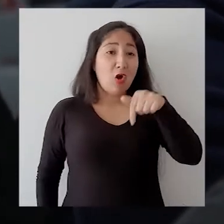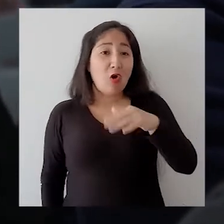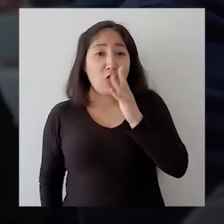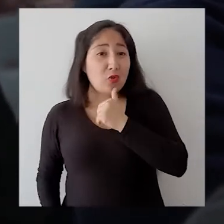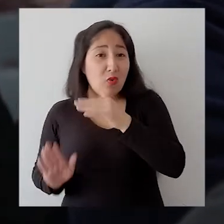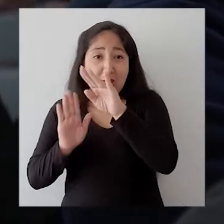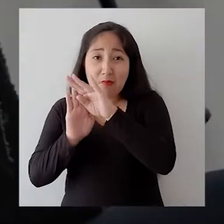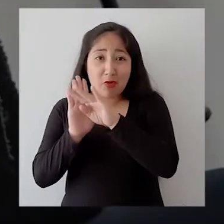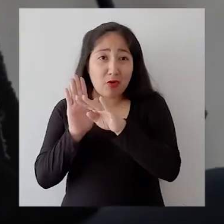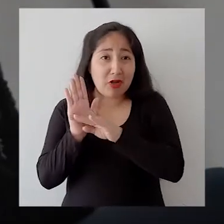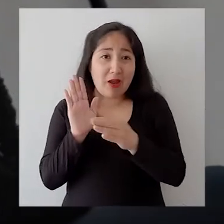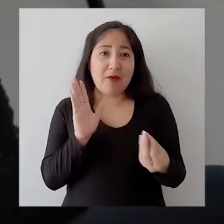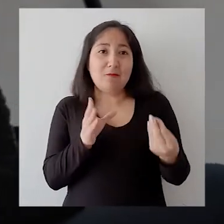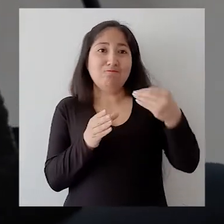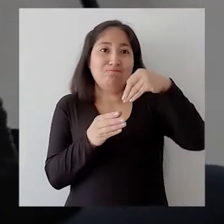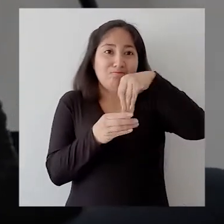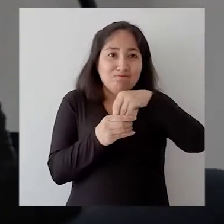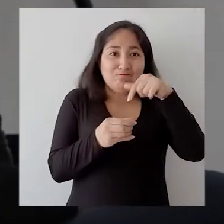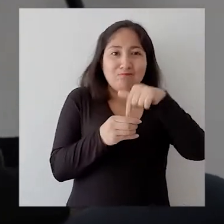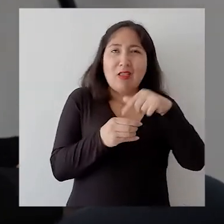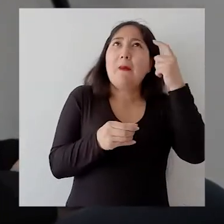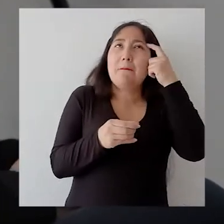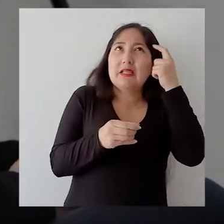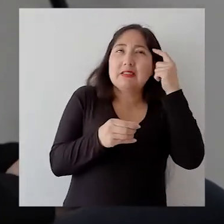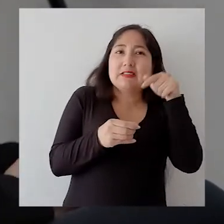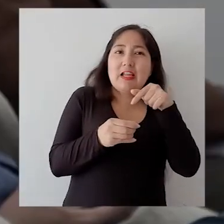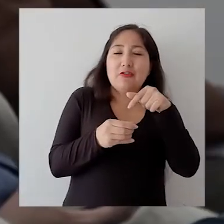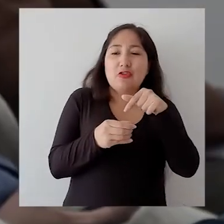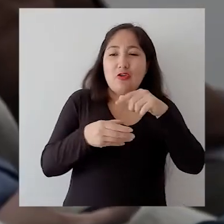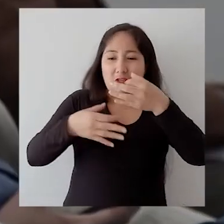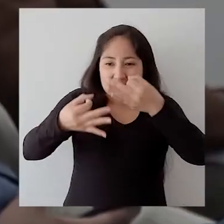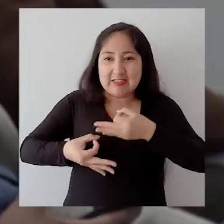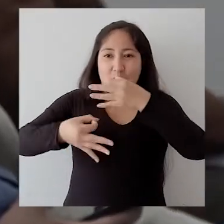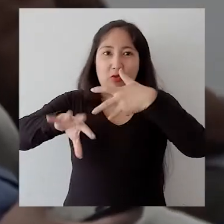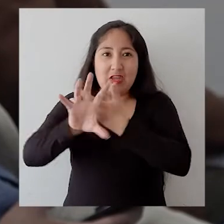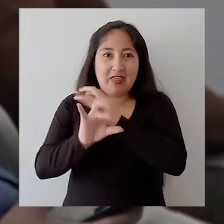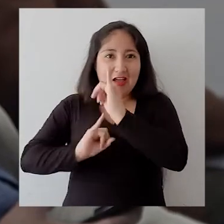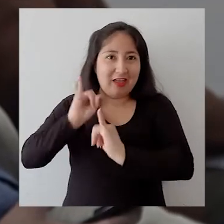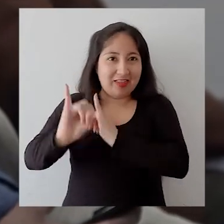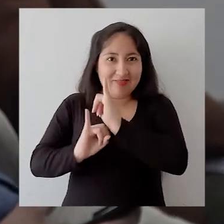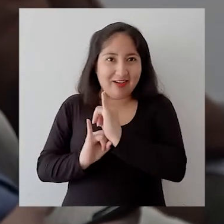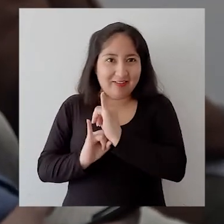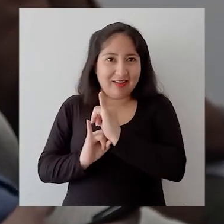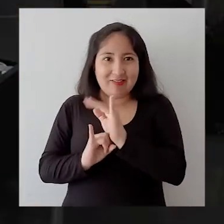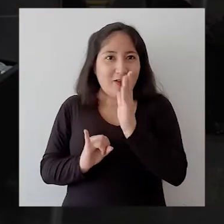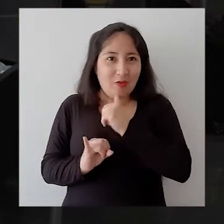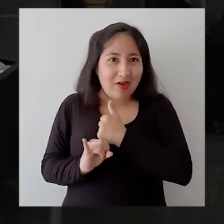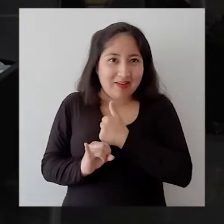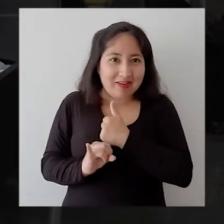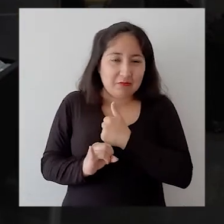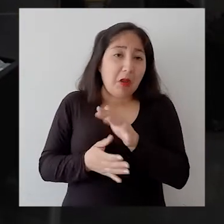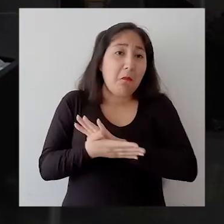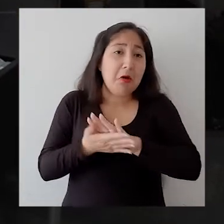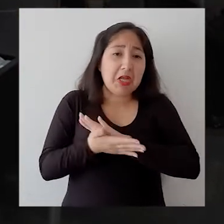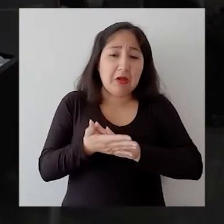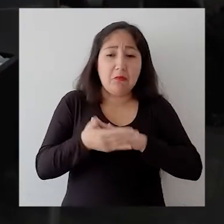existen programas que incorporen desde el punto de vista de la ciberseguridad al usuario, al usuario desde un dispositivo móvil a